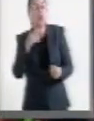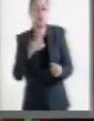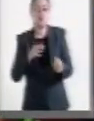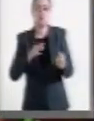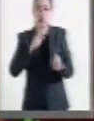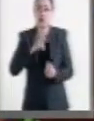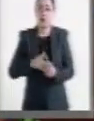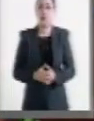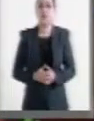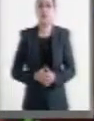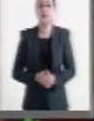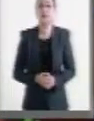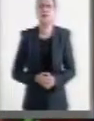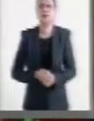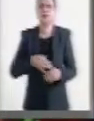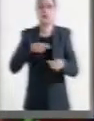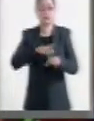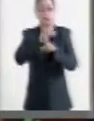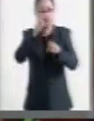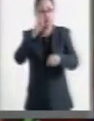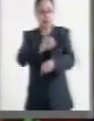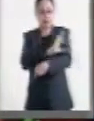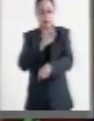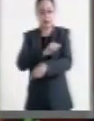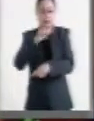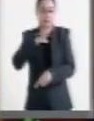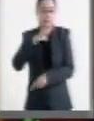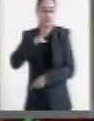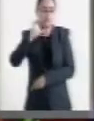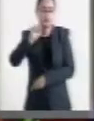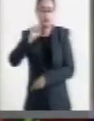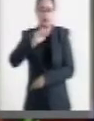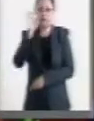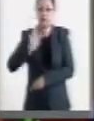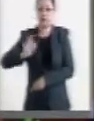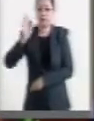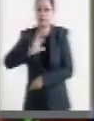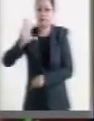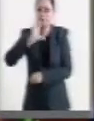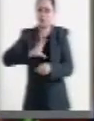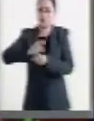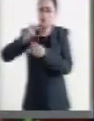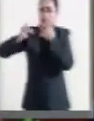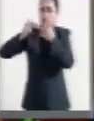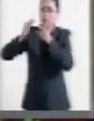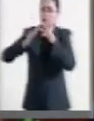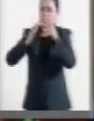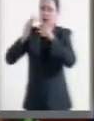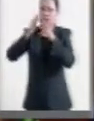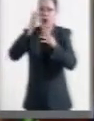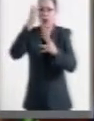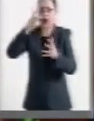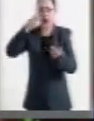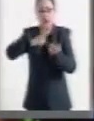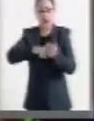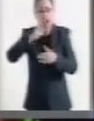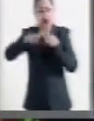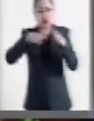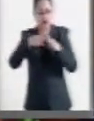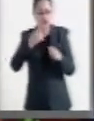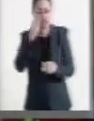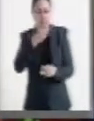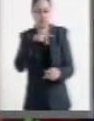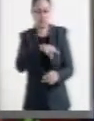El sector energético genera el 60% del total de las emisiones de gases efecto invernadero a nivel mundial.